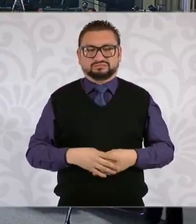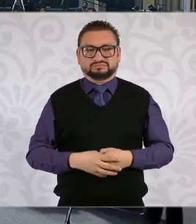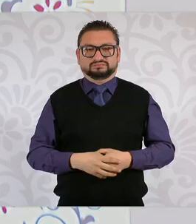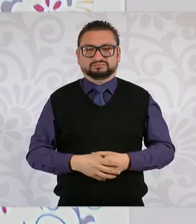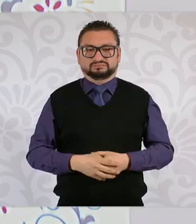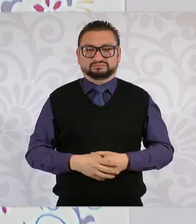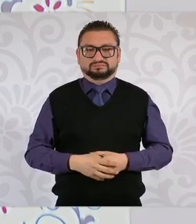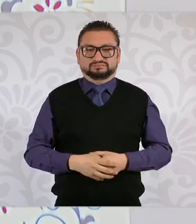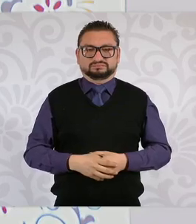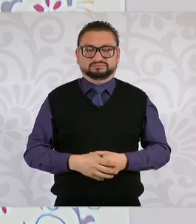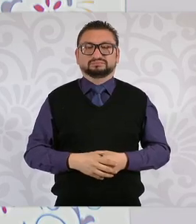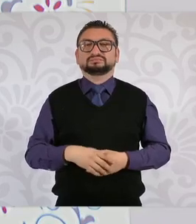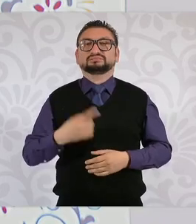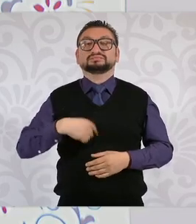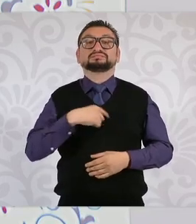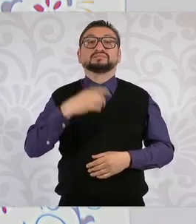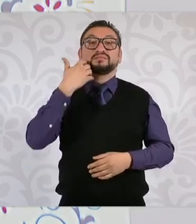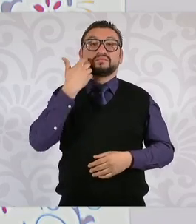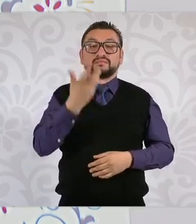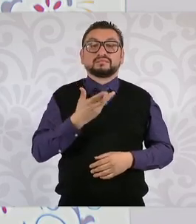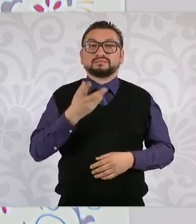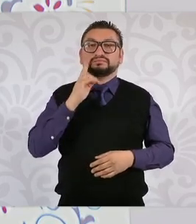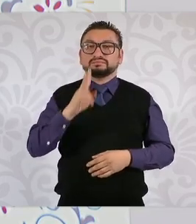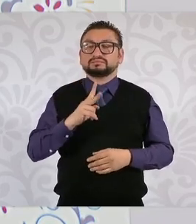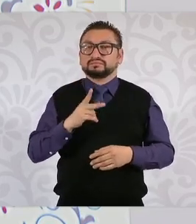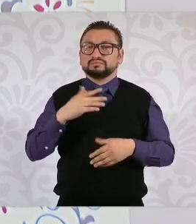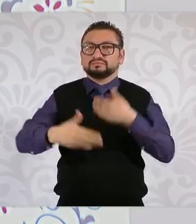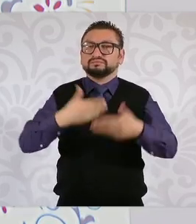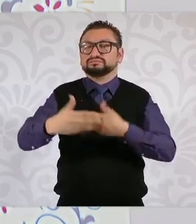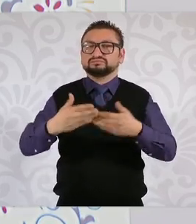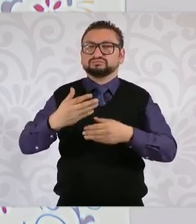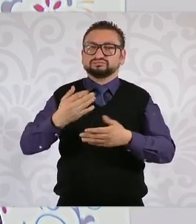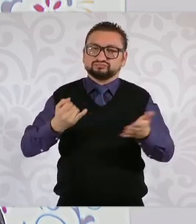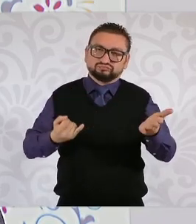Lo que queremos ver es cuál es la sentencia